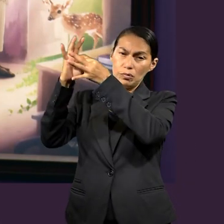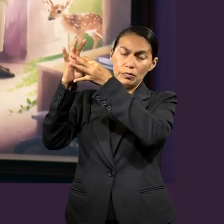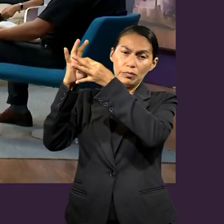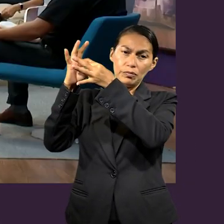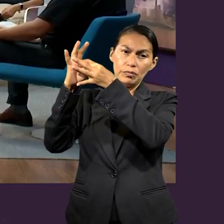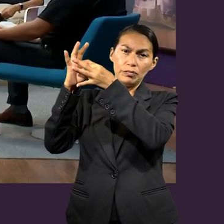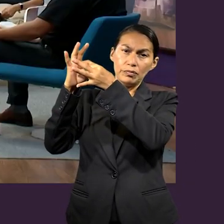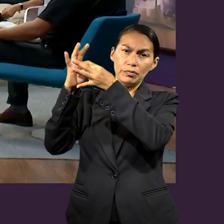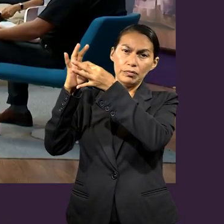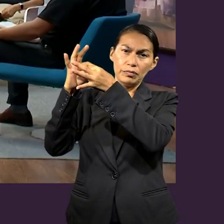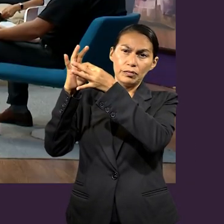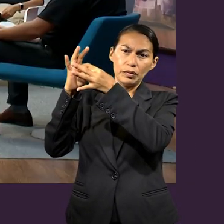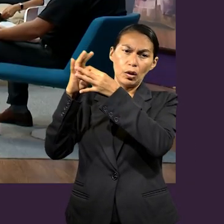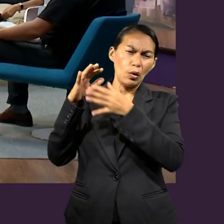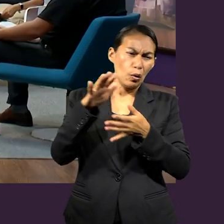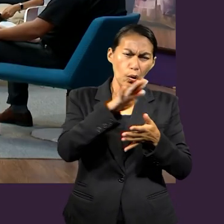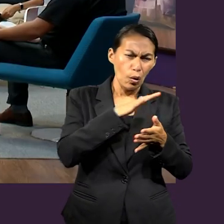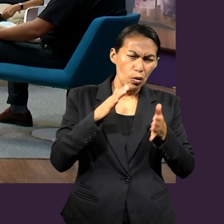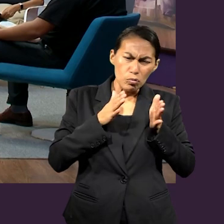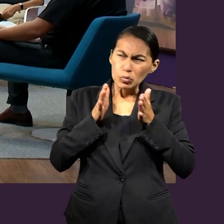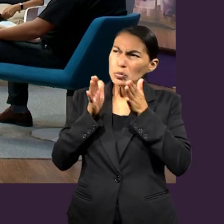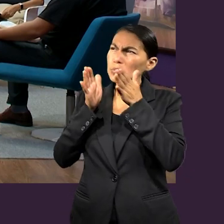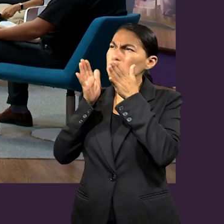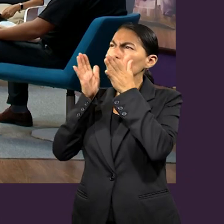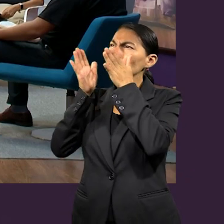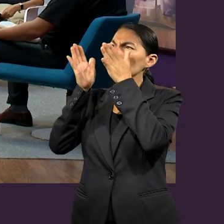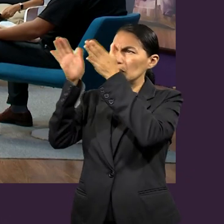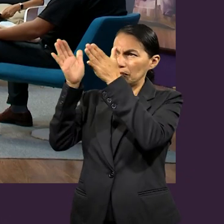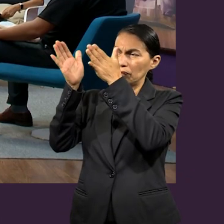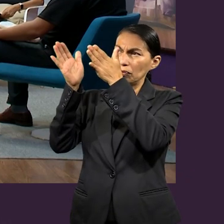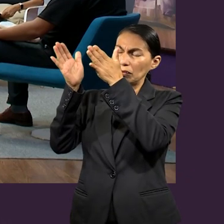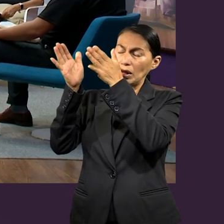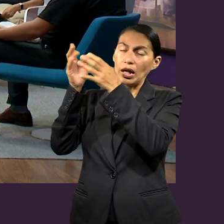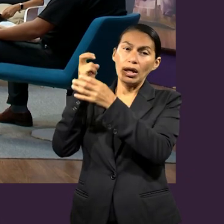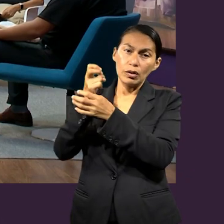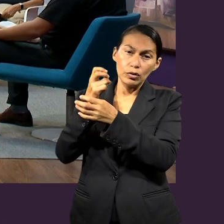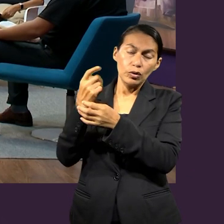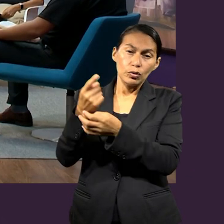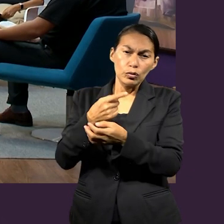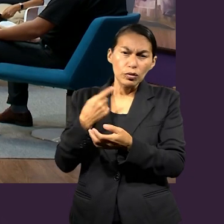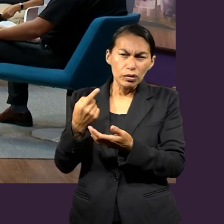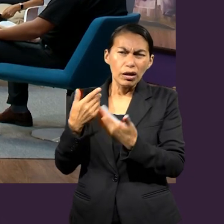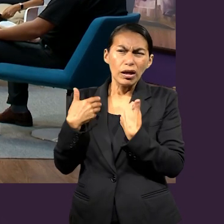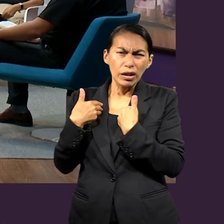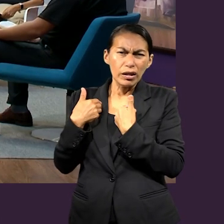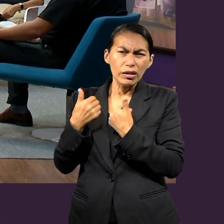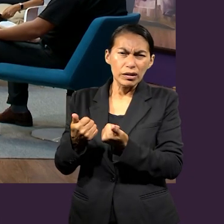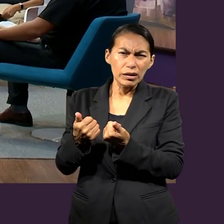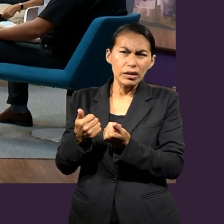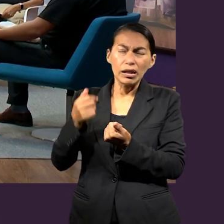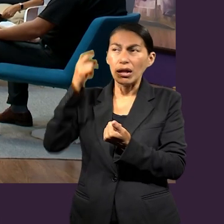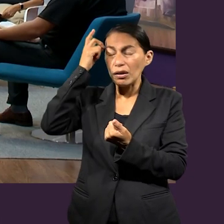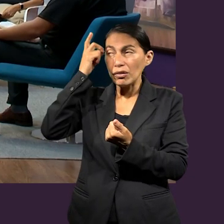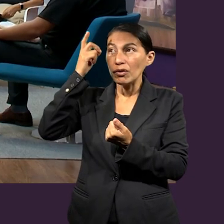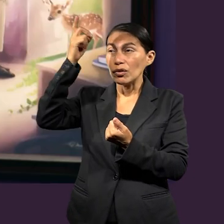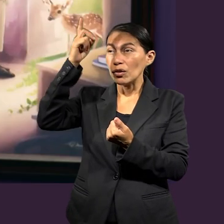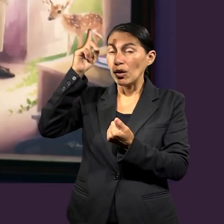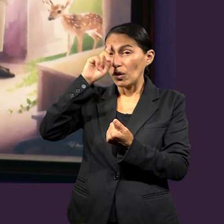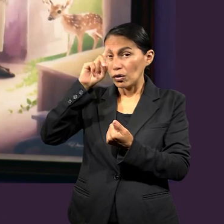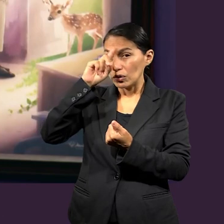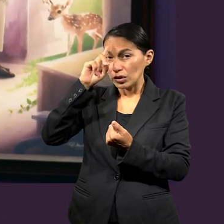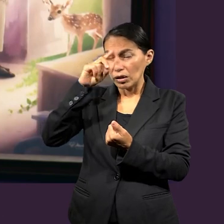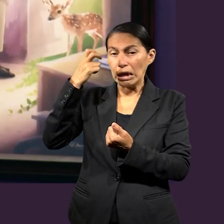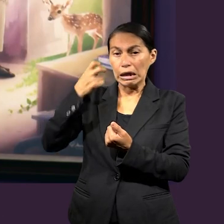Cristo, como vamos, pues, yendo para un mismo sentido todos, debemos tomar en cuenta de que la